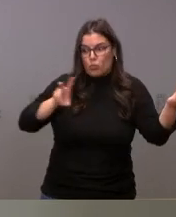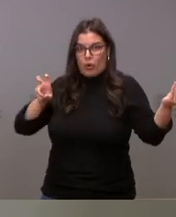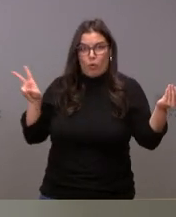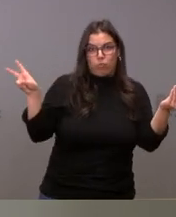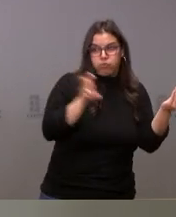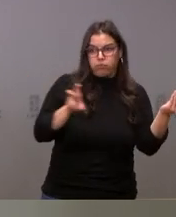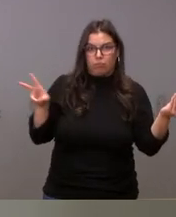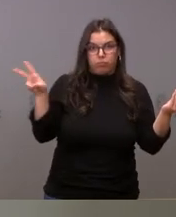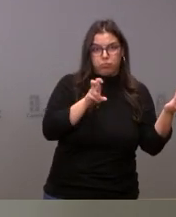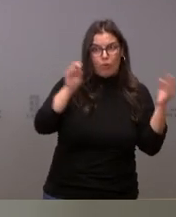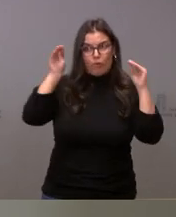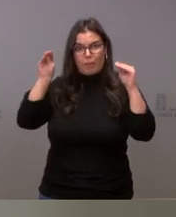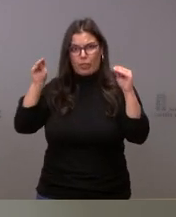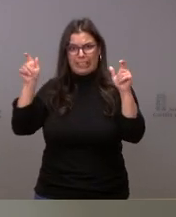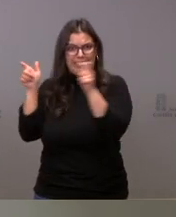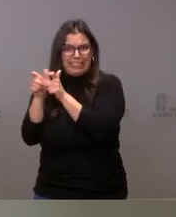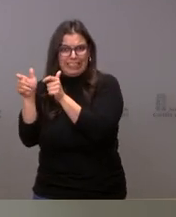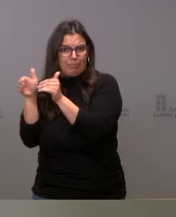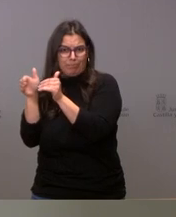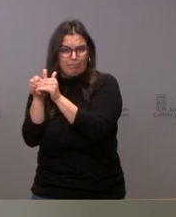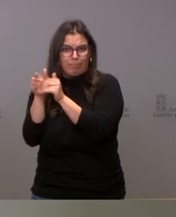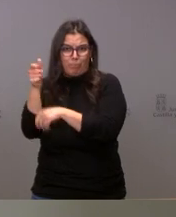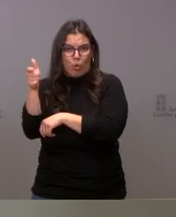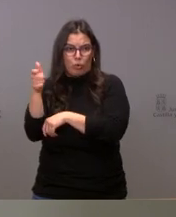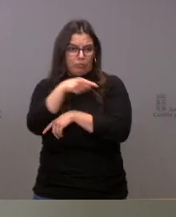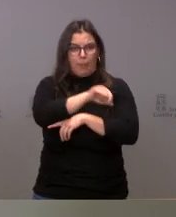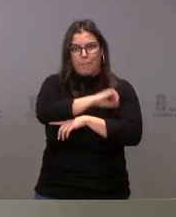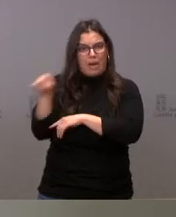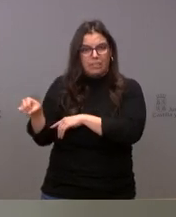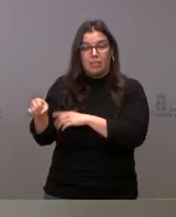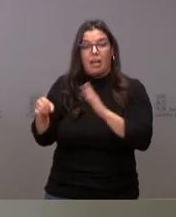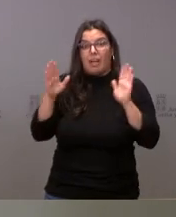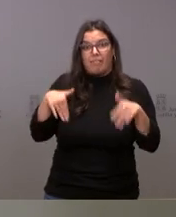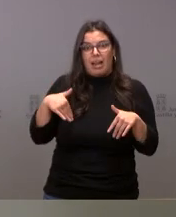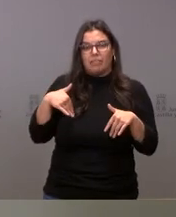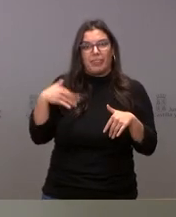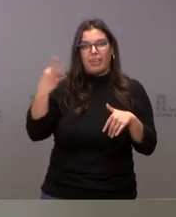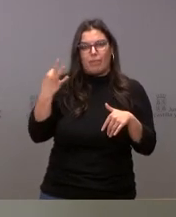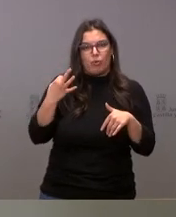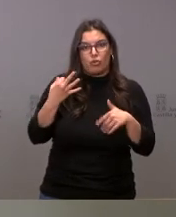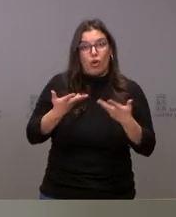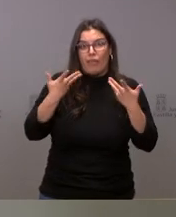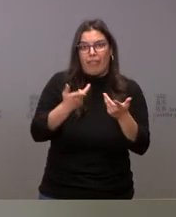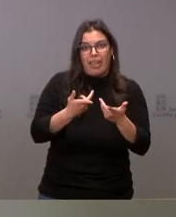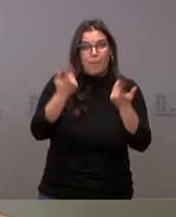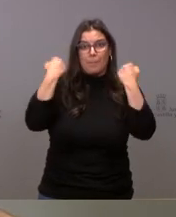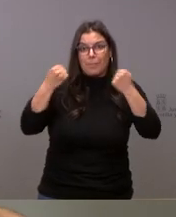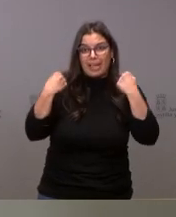podemos formar, pues, nos obliga a estar constantemente y a aumentar nuestra oferta